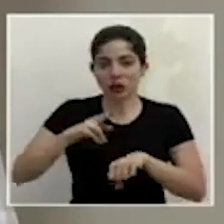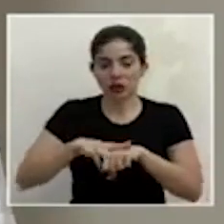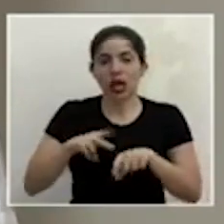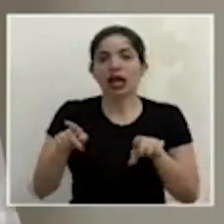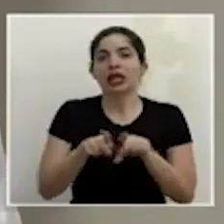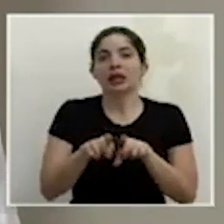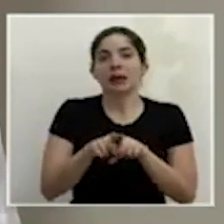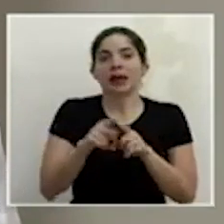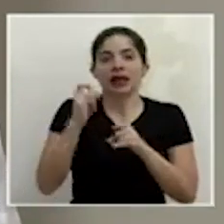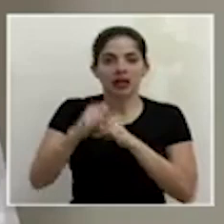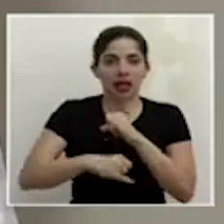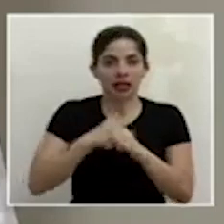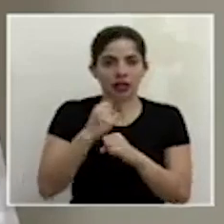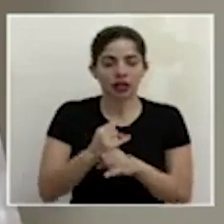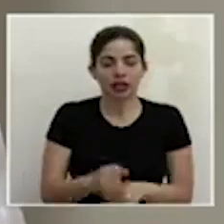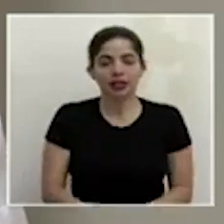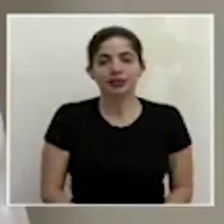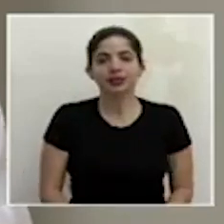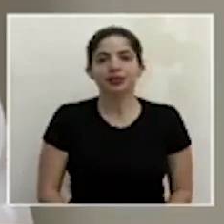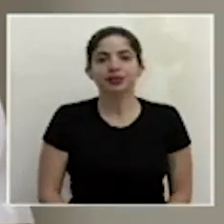en el ámbito internacional